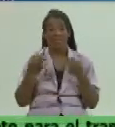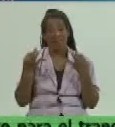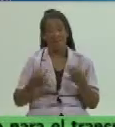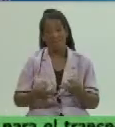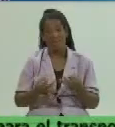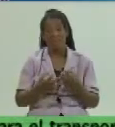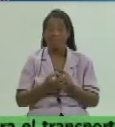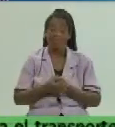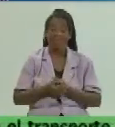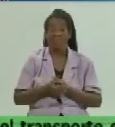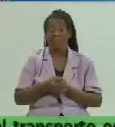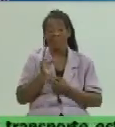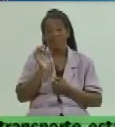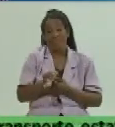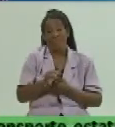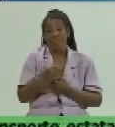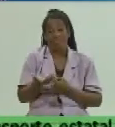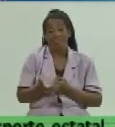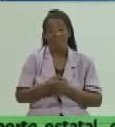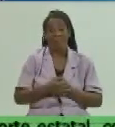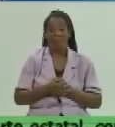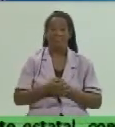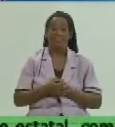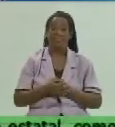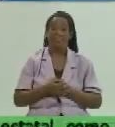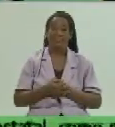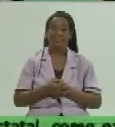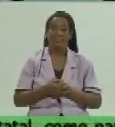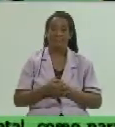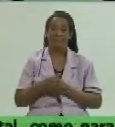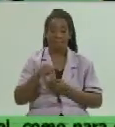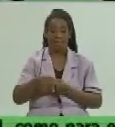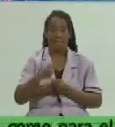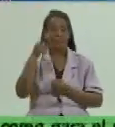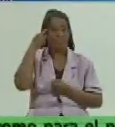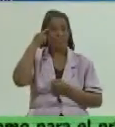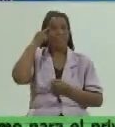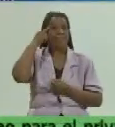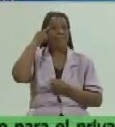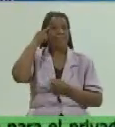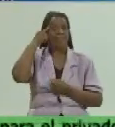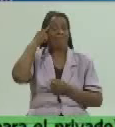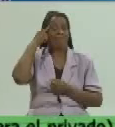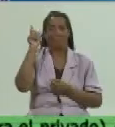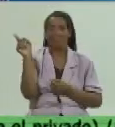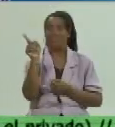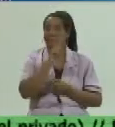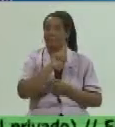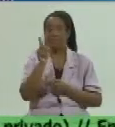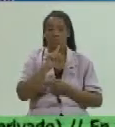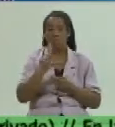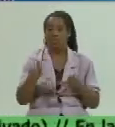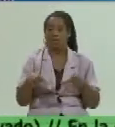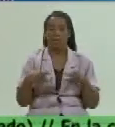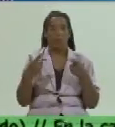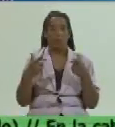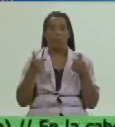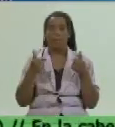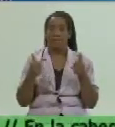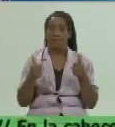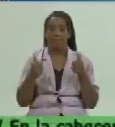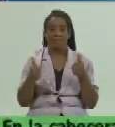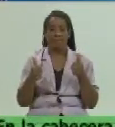contradiga los pronósticos, en buen sentido a la palabra, ¿no? A eso aspiramos. A los efectos de que no se cumplan exactamente tal y como están, y la casuística